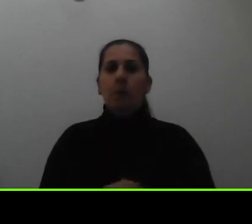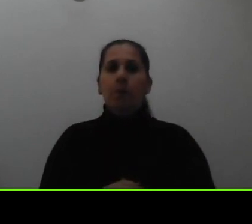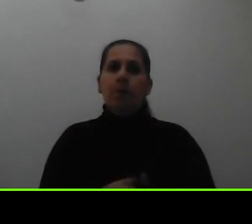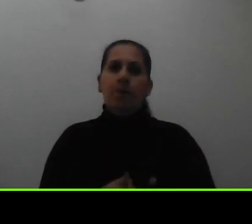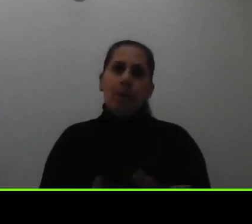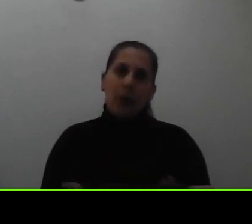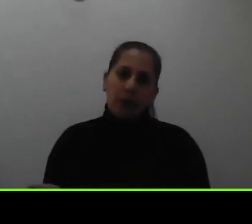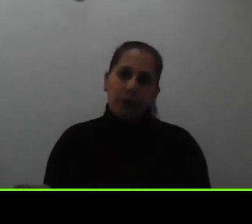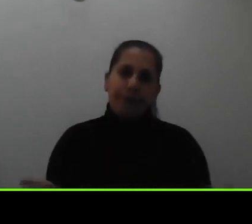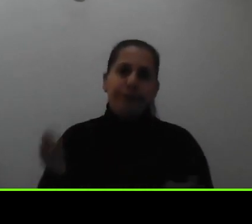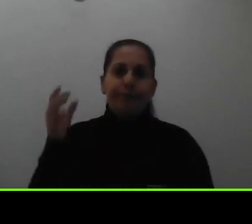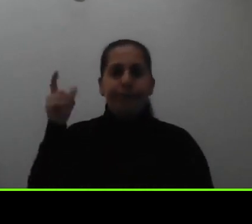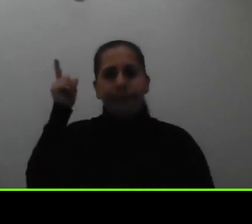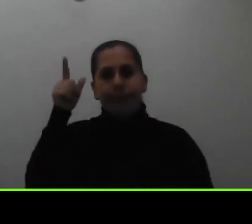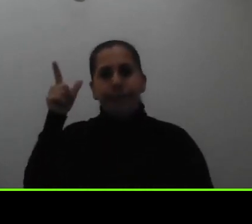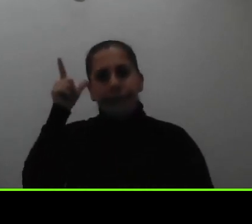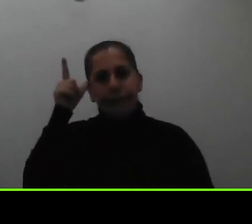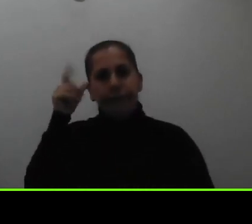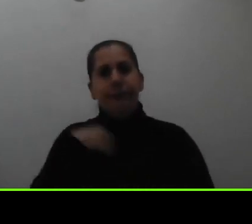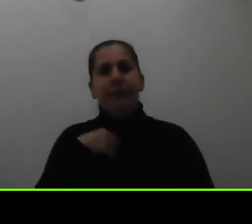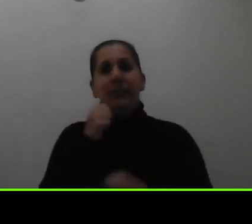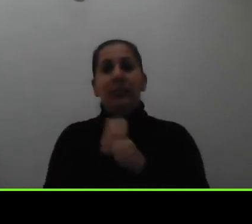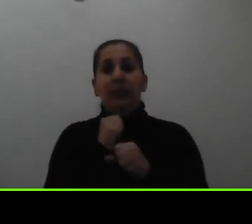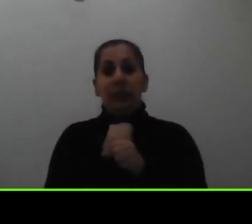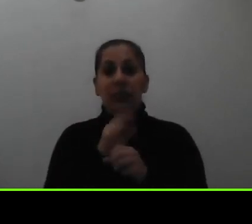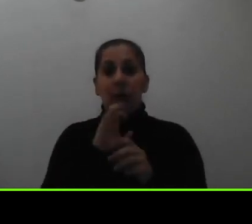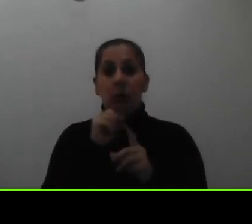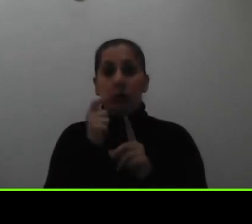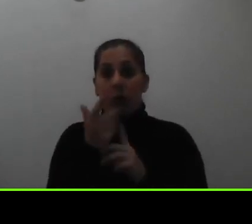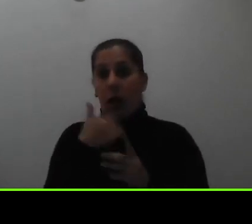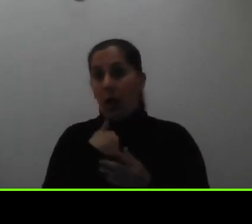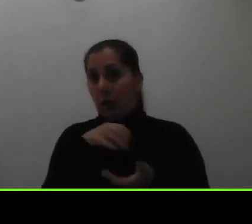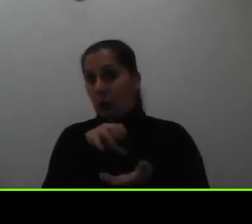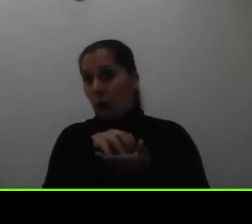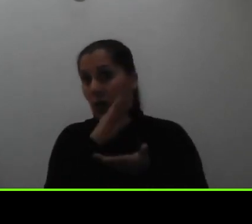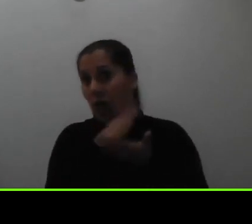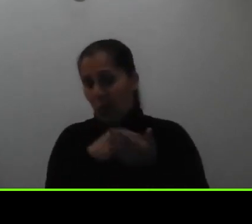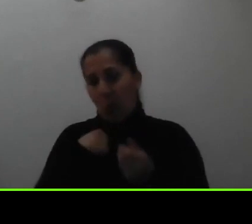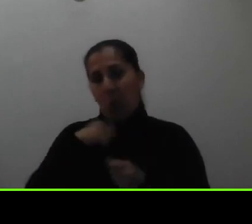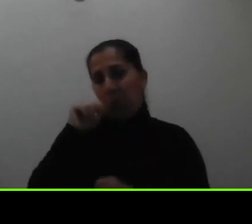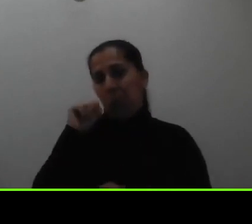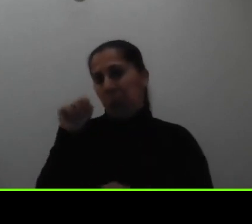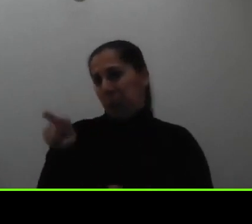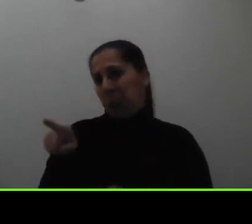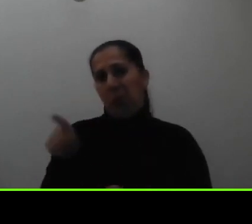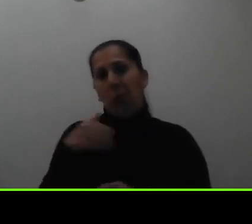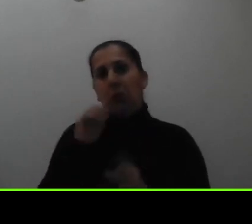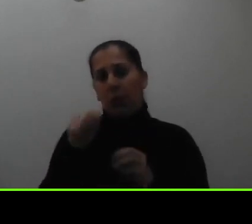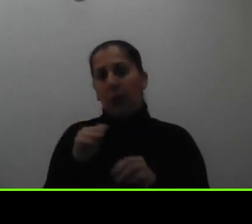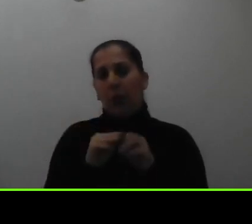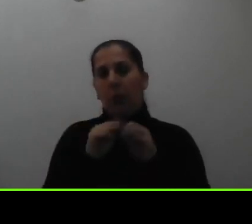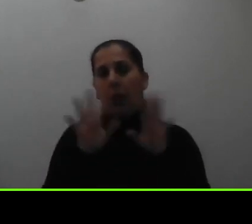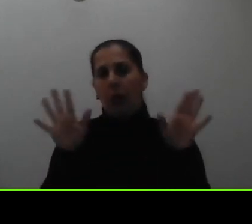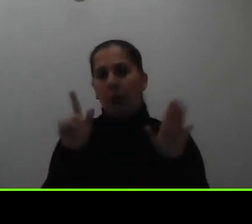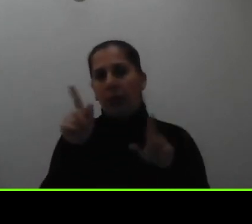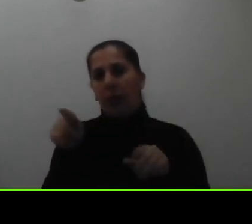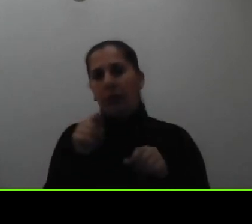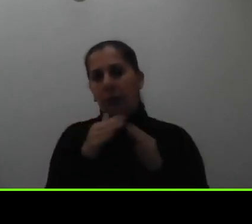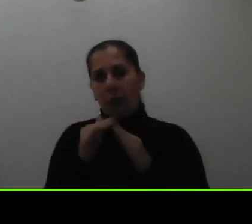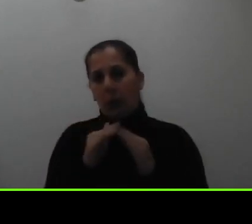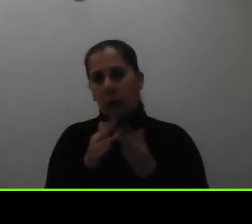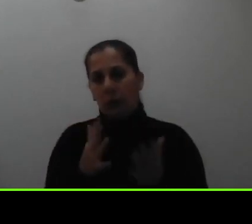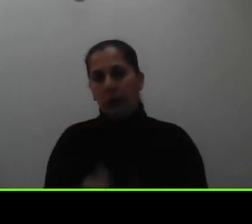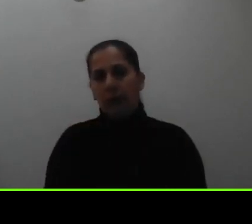si trabajo social tiene alguna consulta hacia ustedes se las vamos a hacer para poder ampliar con respecto a esta población